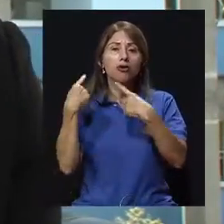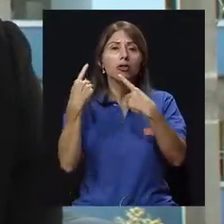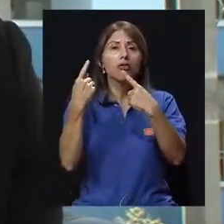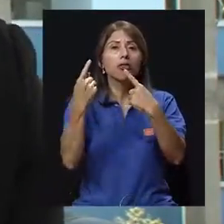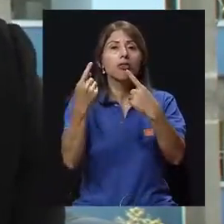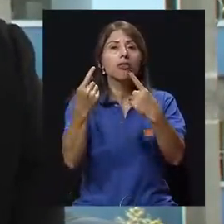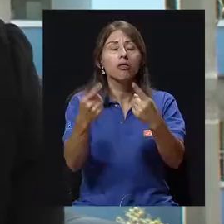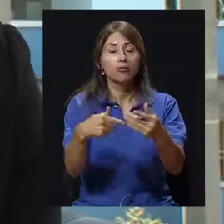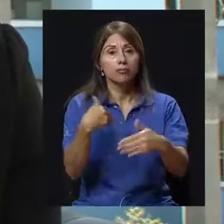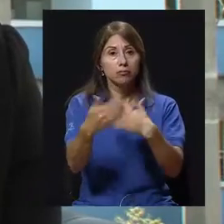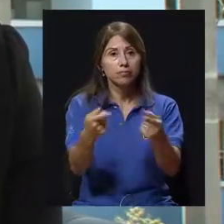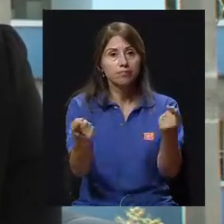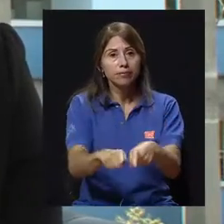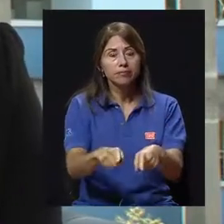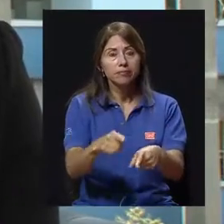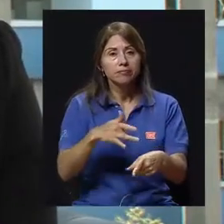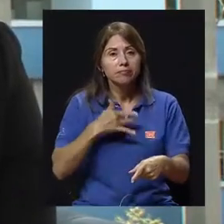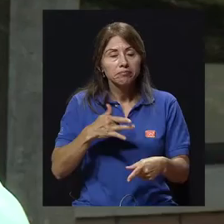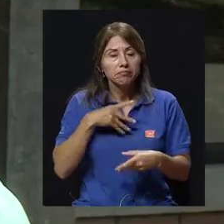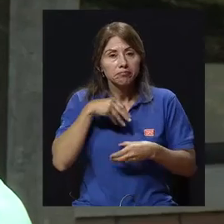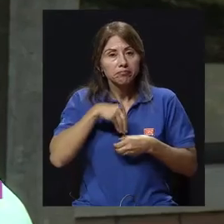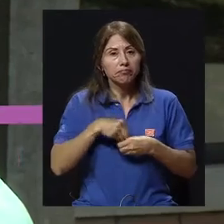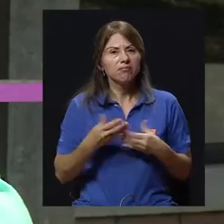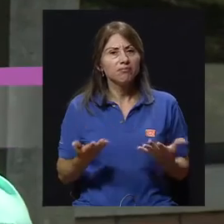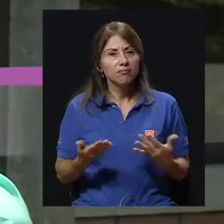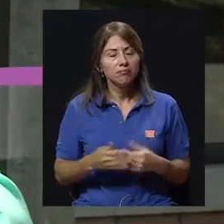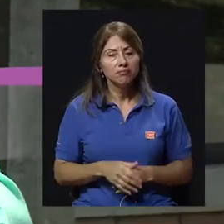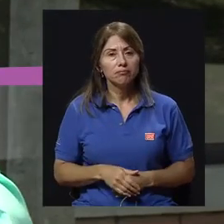síntomas. Quisiera detenerme otra vez en este tema, doctora.